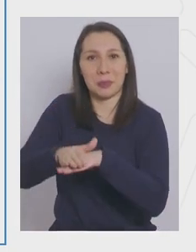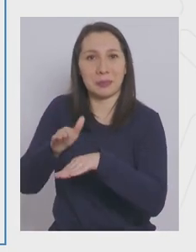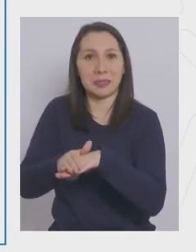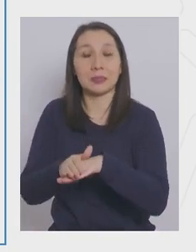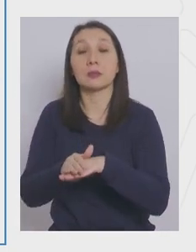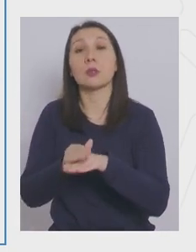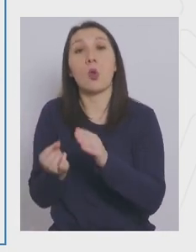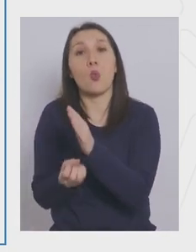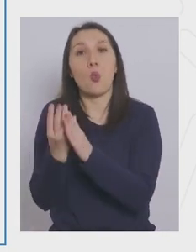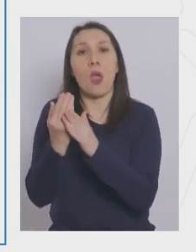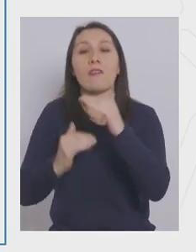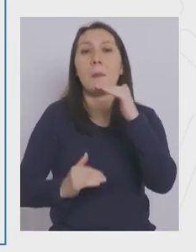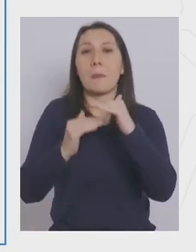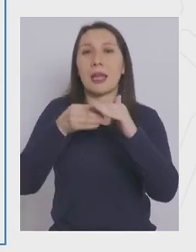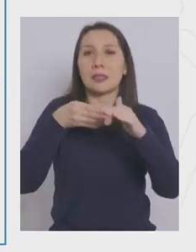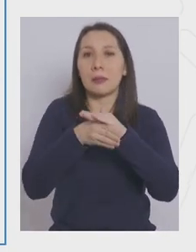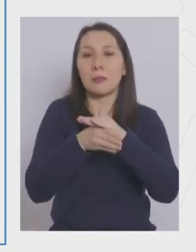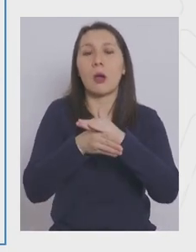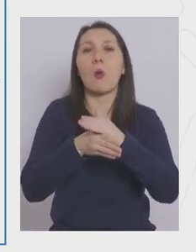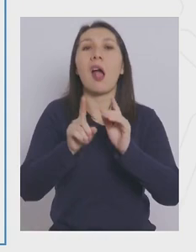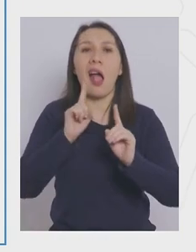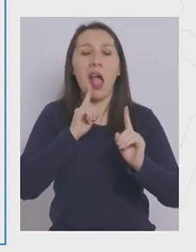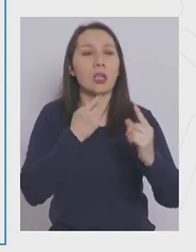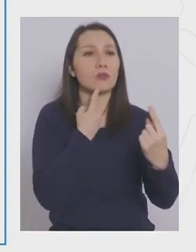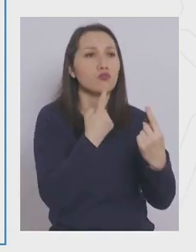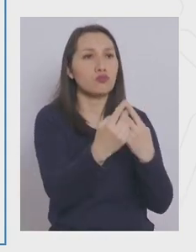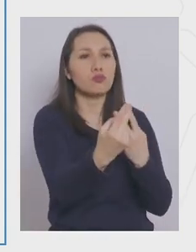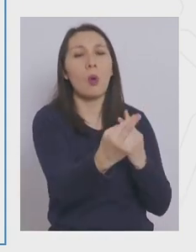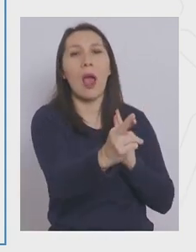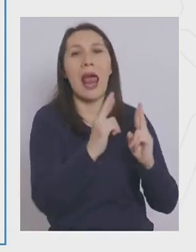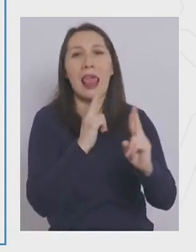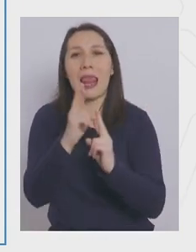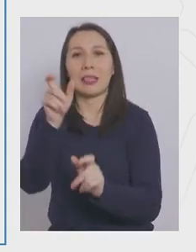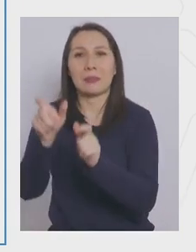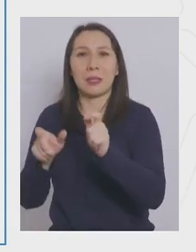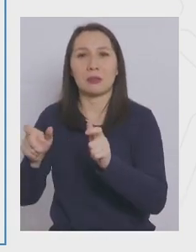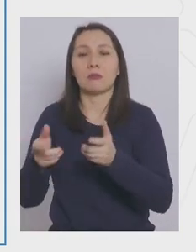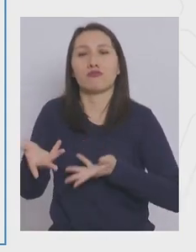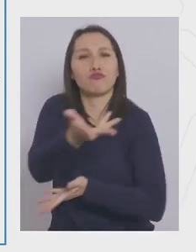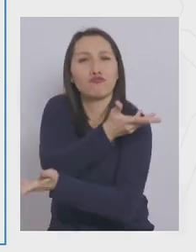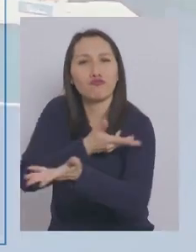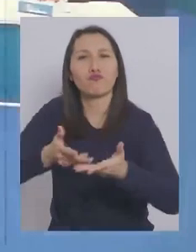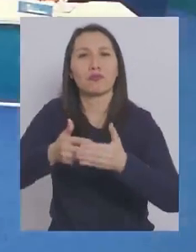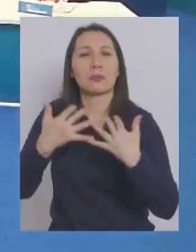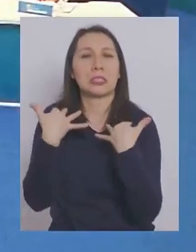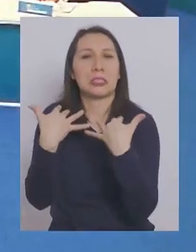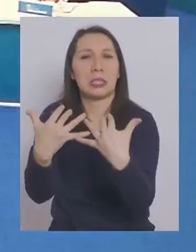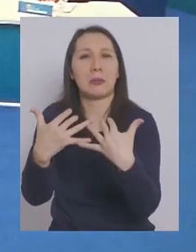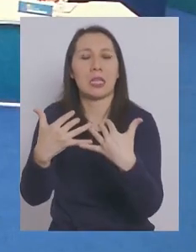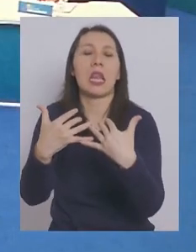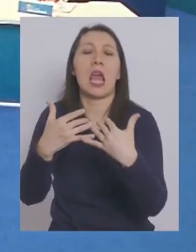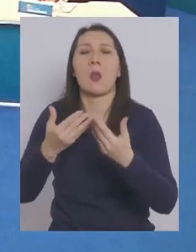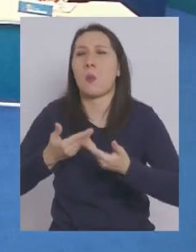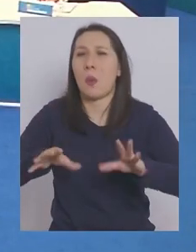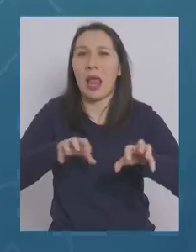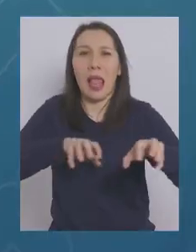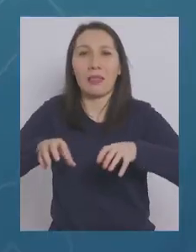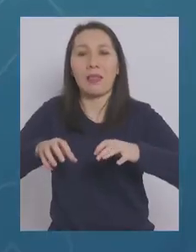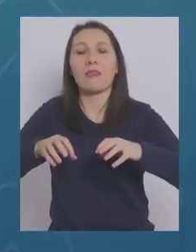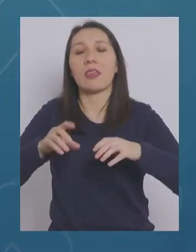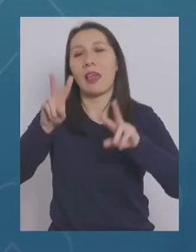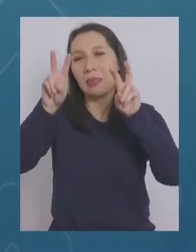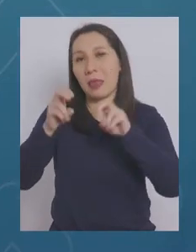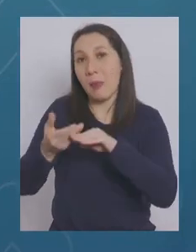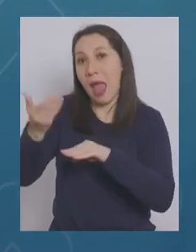establecen nuevos aforos para actividades con interacción entre asistentes, como actividades sociales, seminarios o cualquier actividad de la